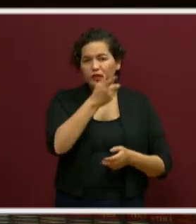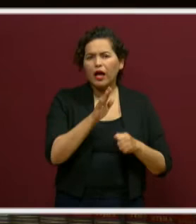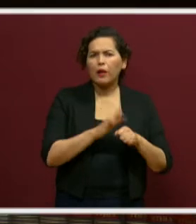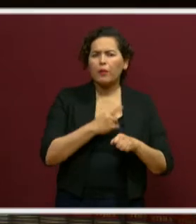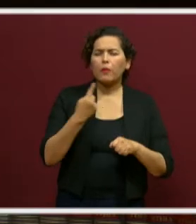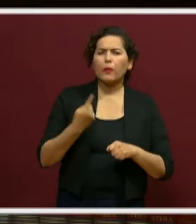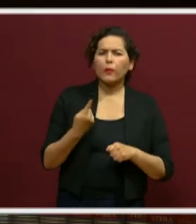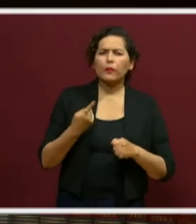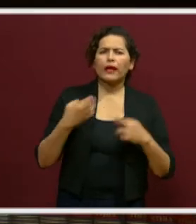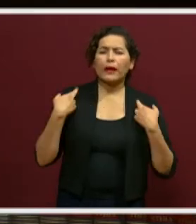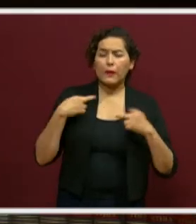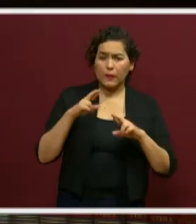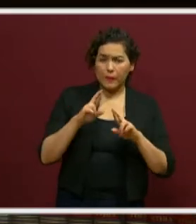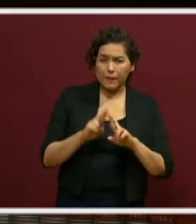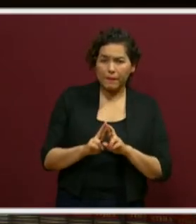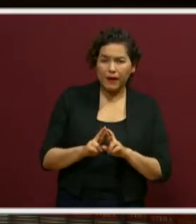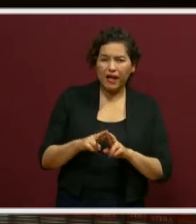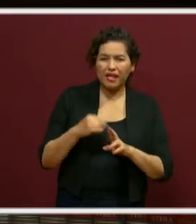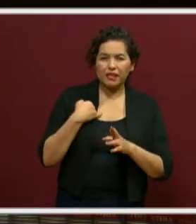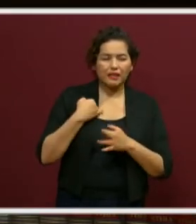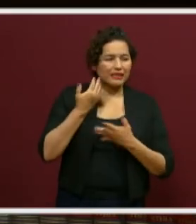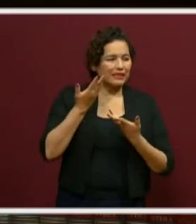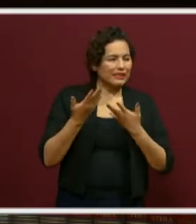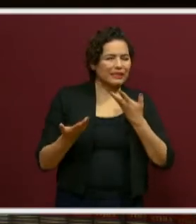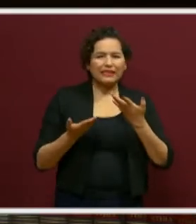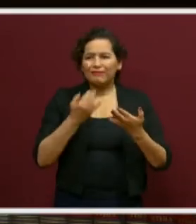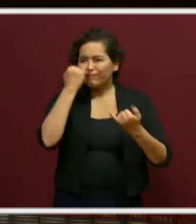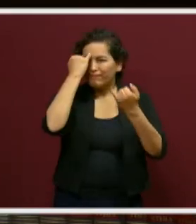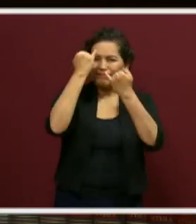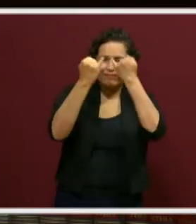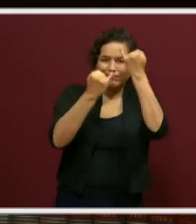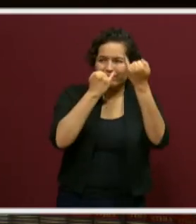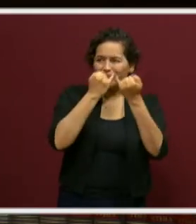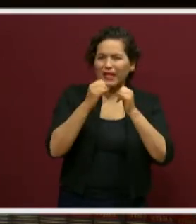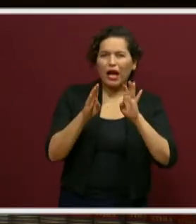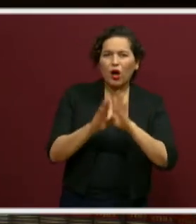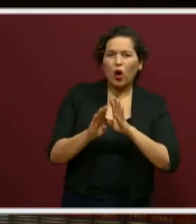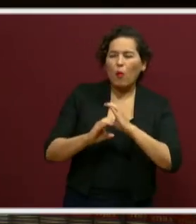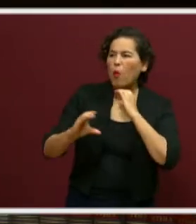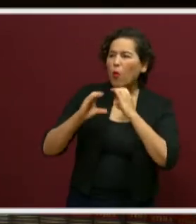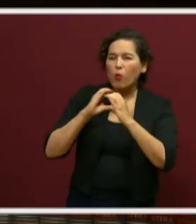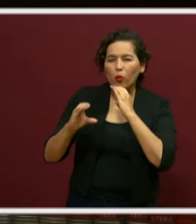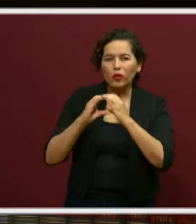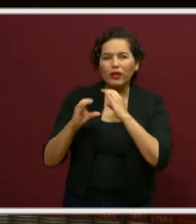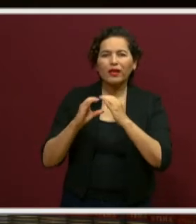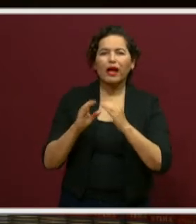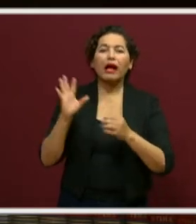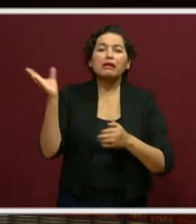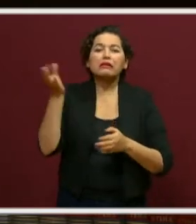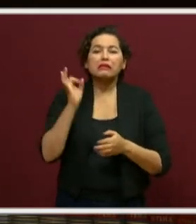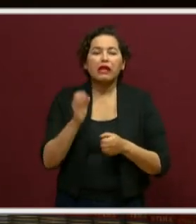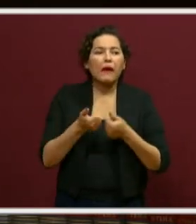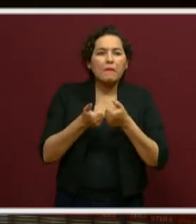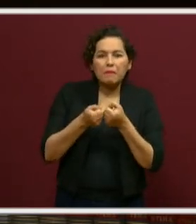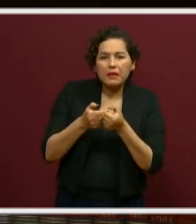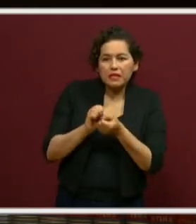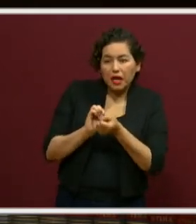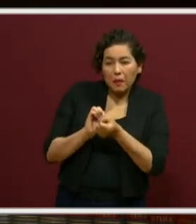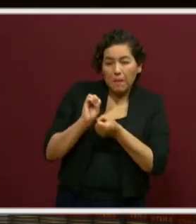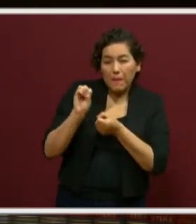encontrar alternativas para mantener la comunicación, enviándoles mensajes en los teléfonos,